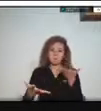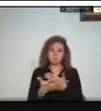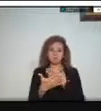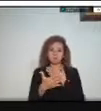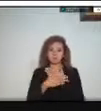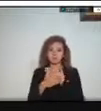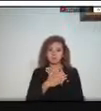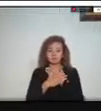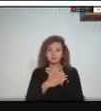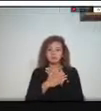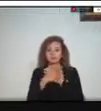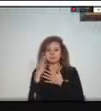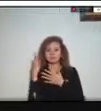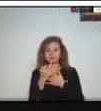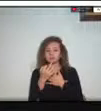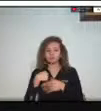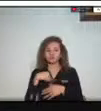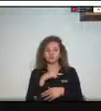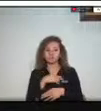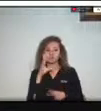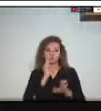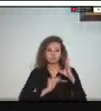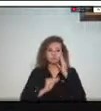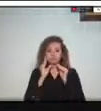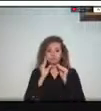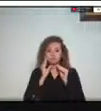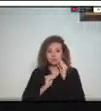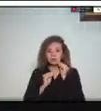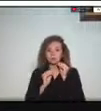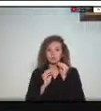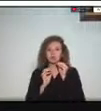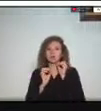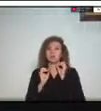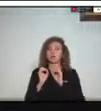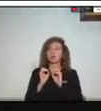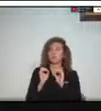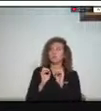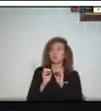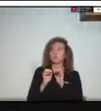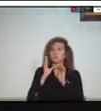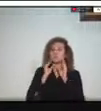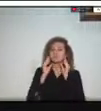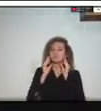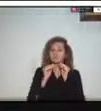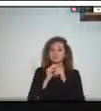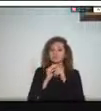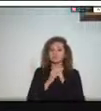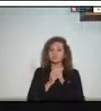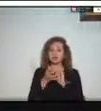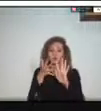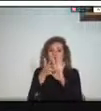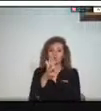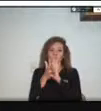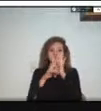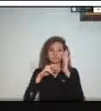la experiencia o no y la información técnica pues